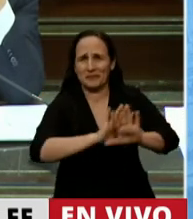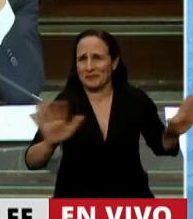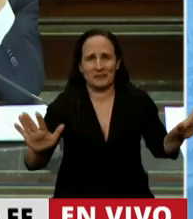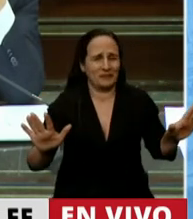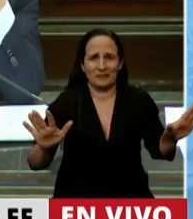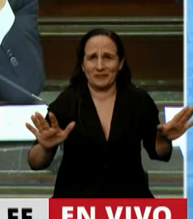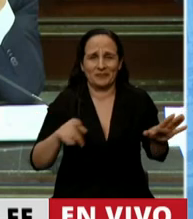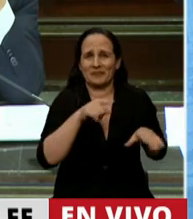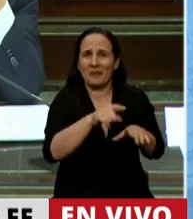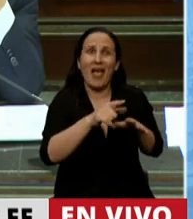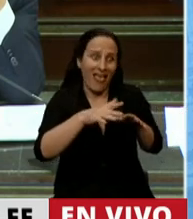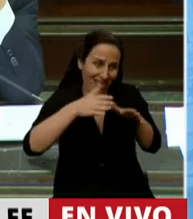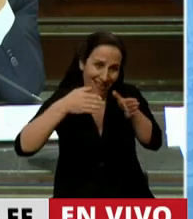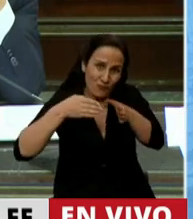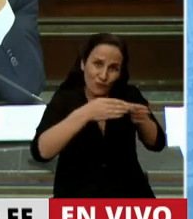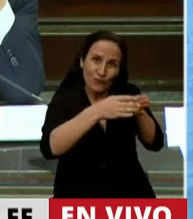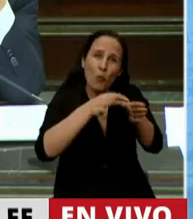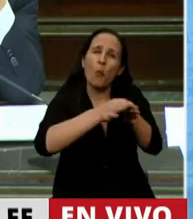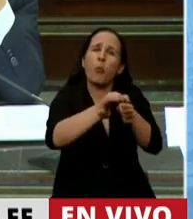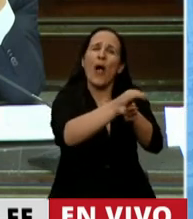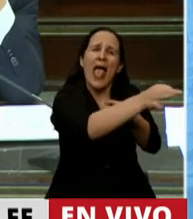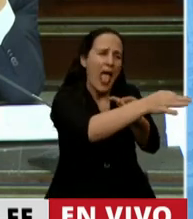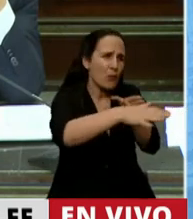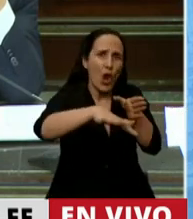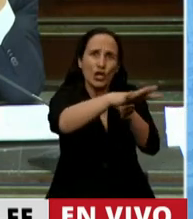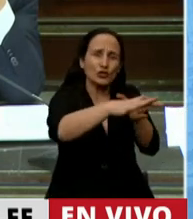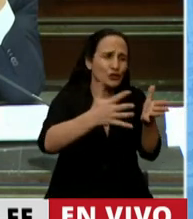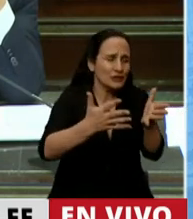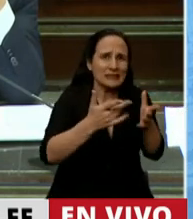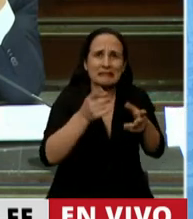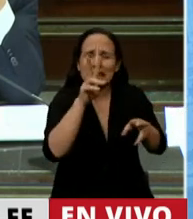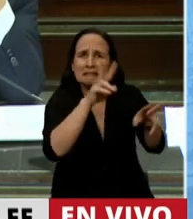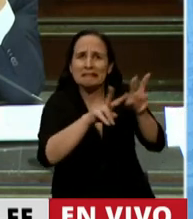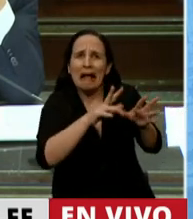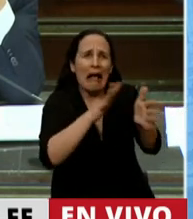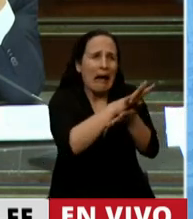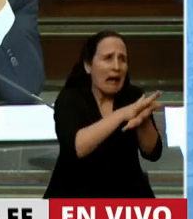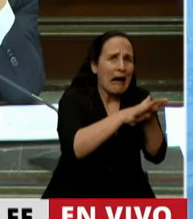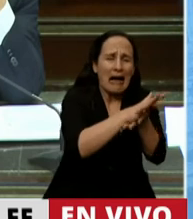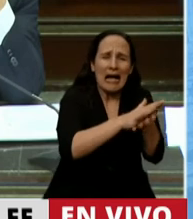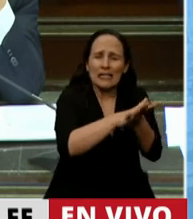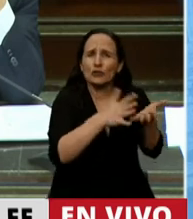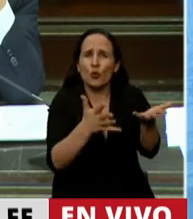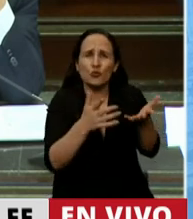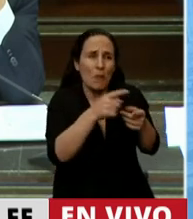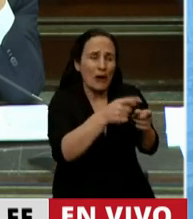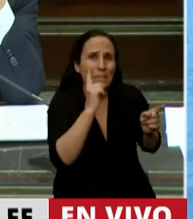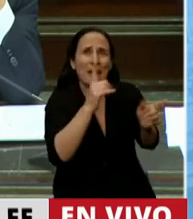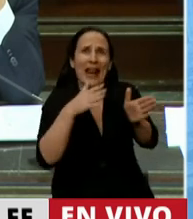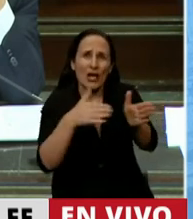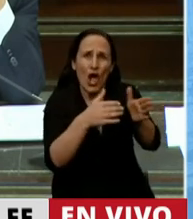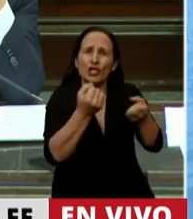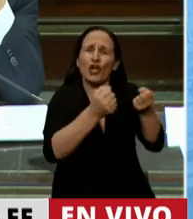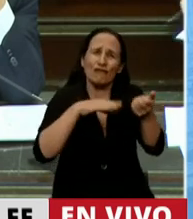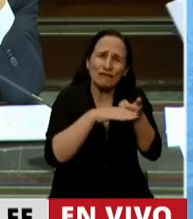atraviesa un montón de pueblos donde los presidentes comunales están movilizados buscando una solución porque se ha tornado en algo muy peligroso para